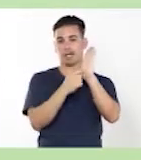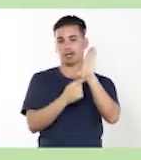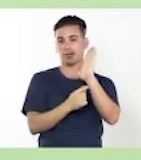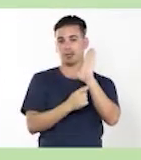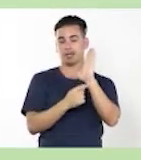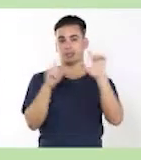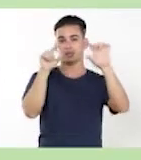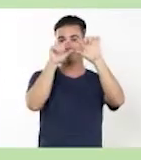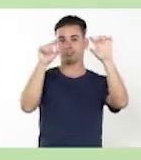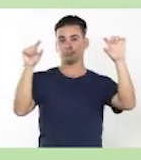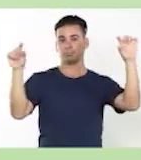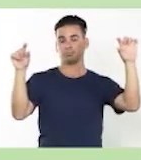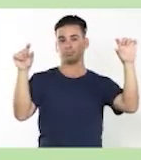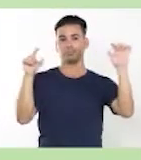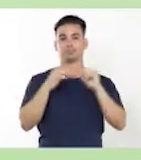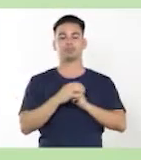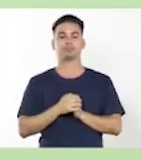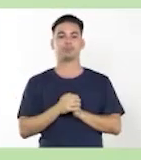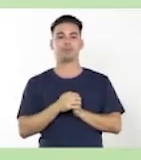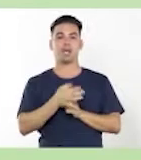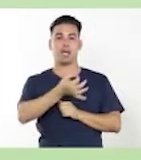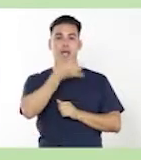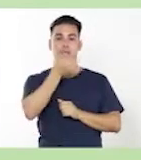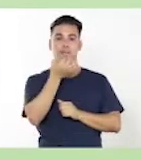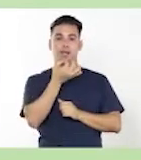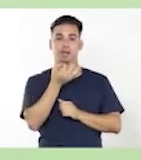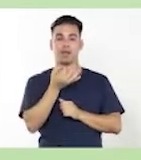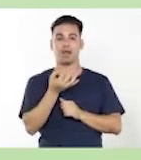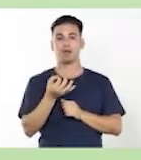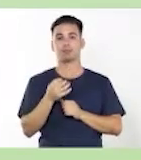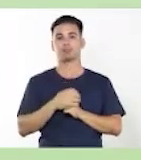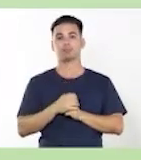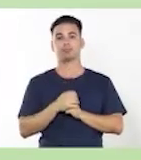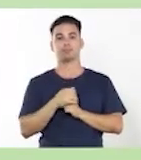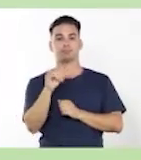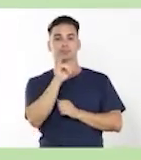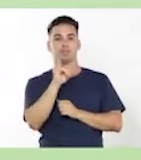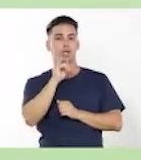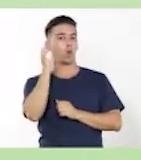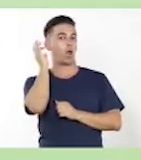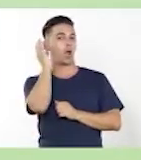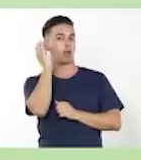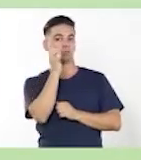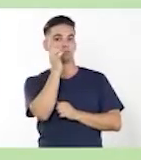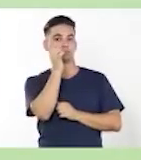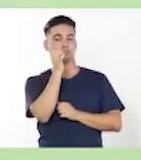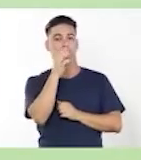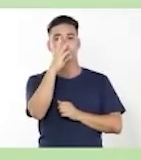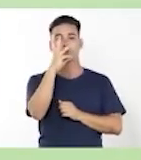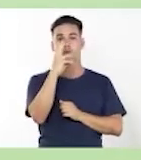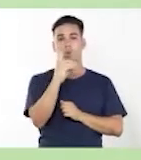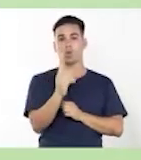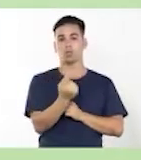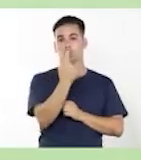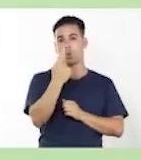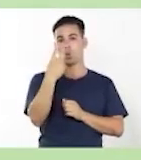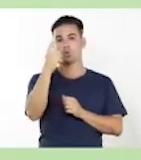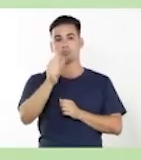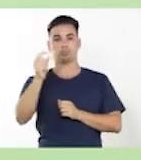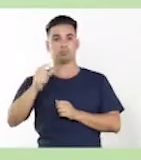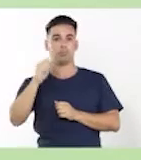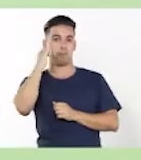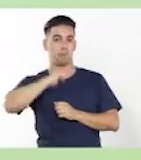explicar la concordancia entre sustantivo y adjetivo, y emplear los signos de puntuación en diferentes textos,